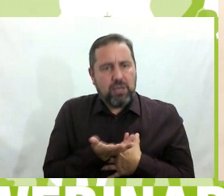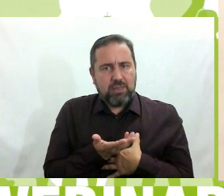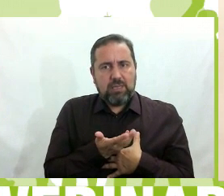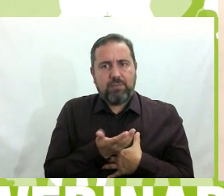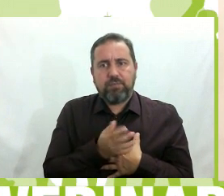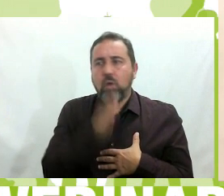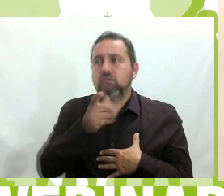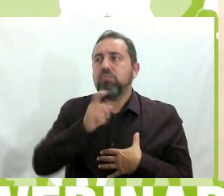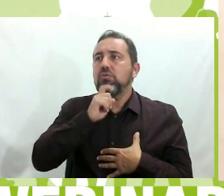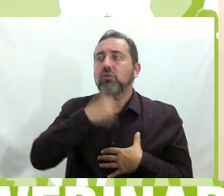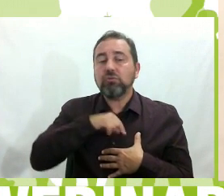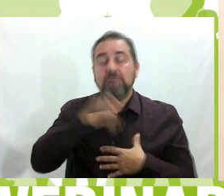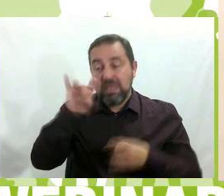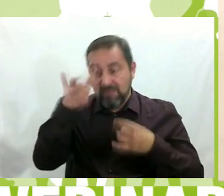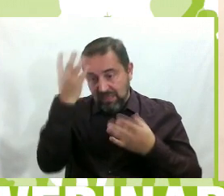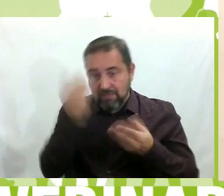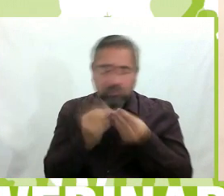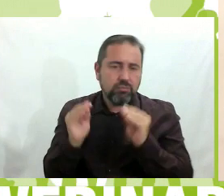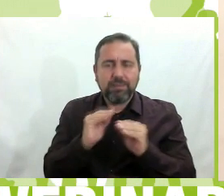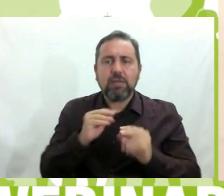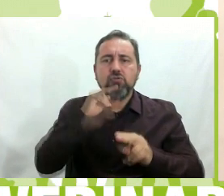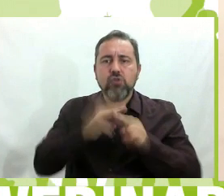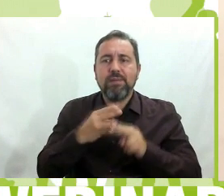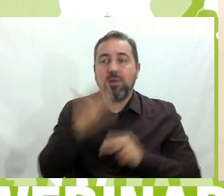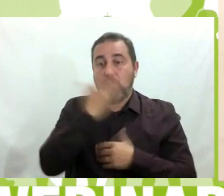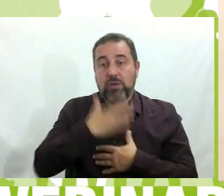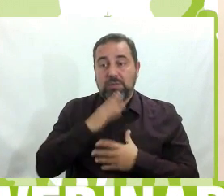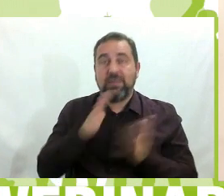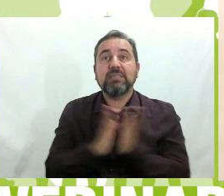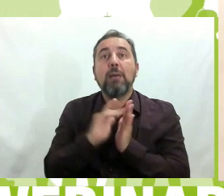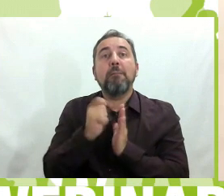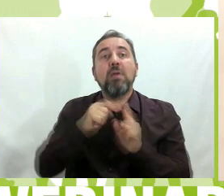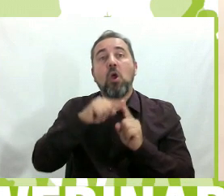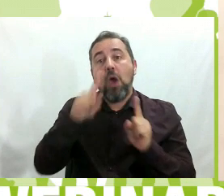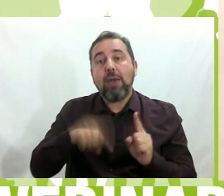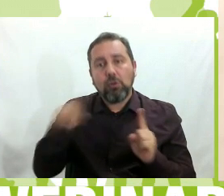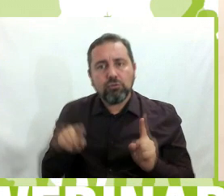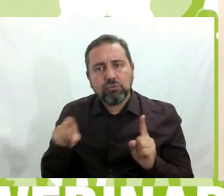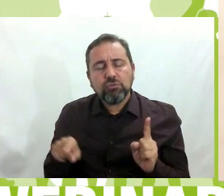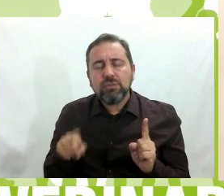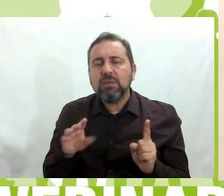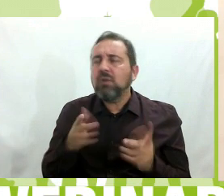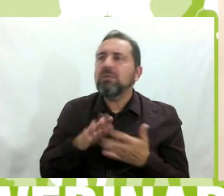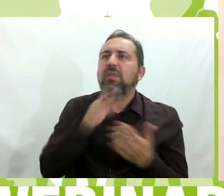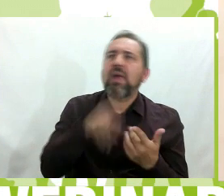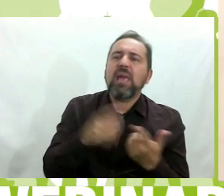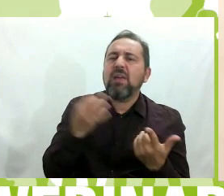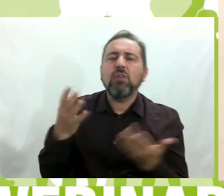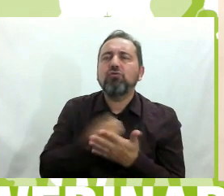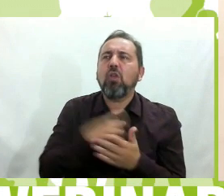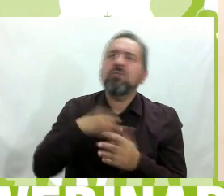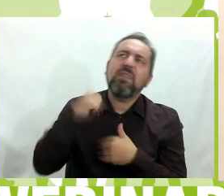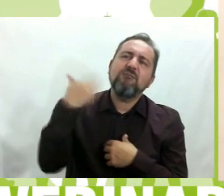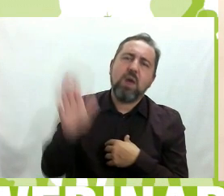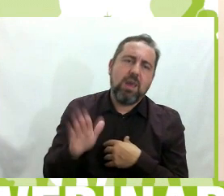reinventarnos y volver a hacer que el nombre del cole San Pedro de los Arcos no sea eso de que llegan a Skate, son todos de afuera.